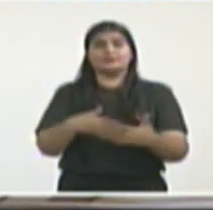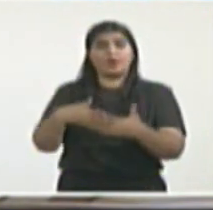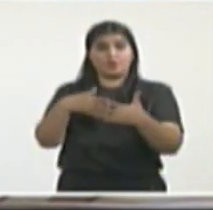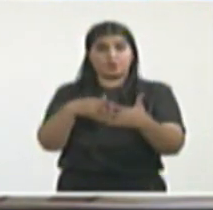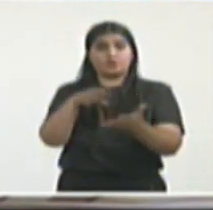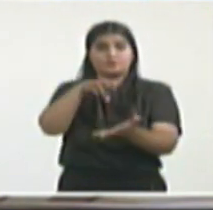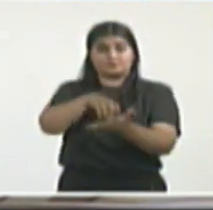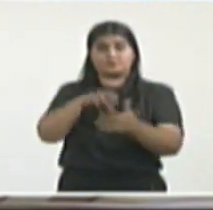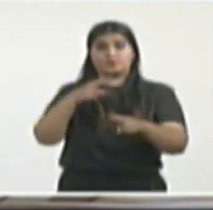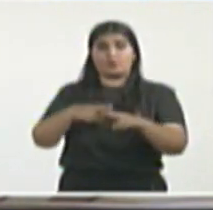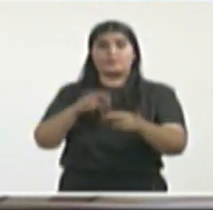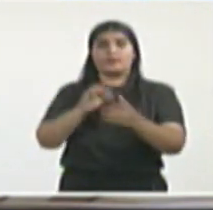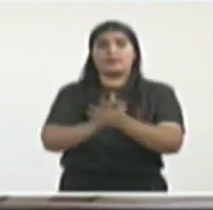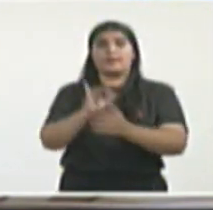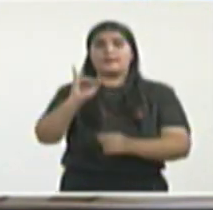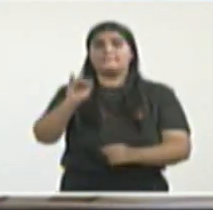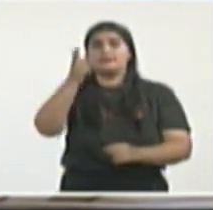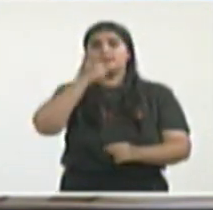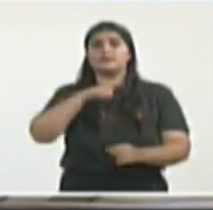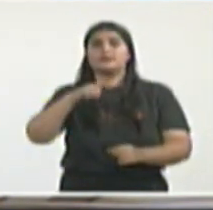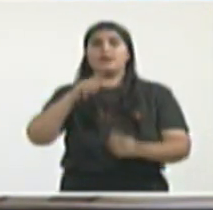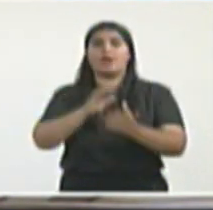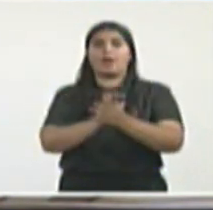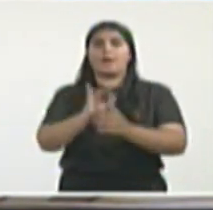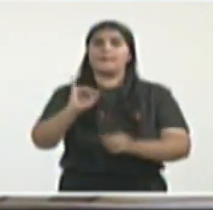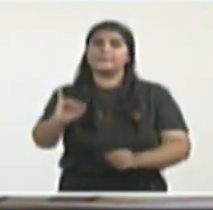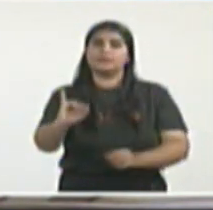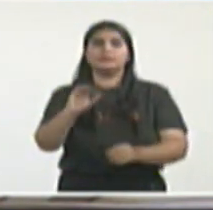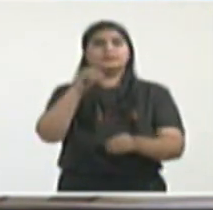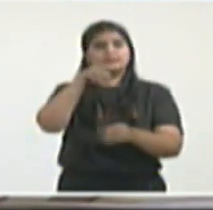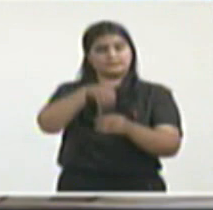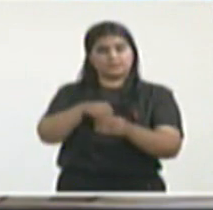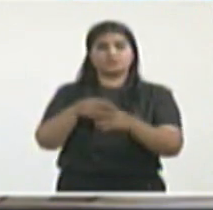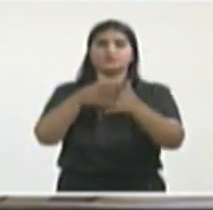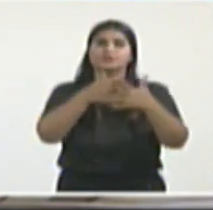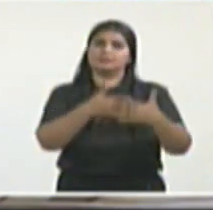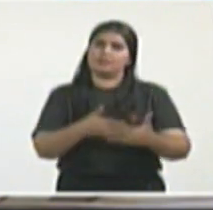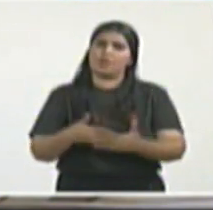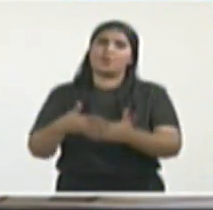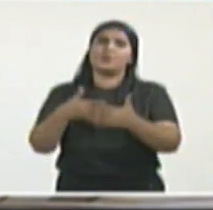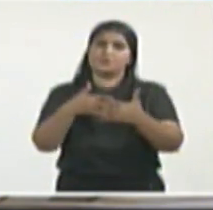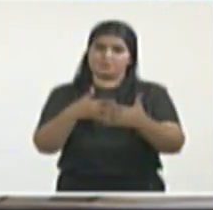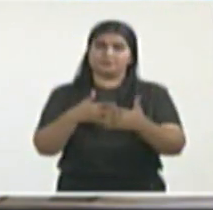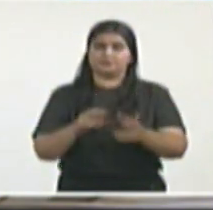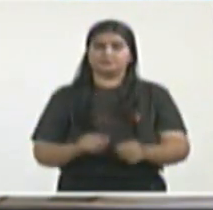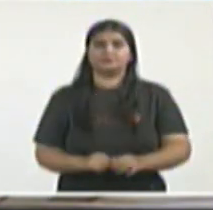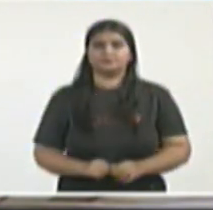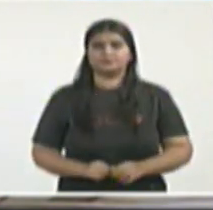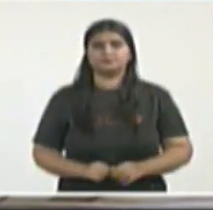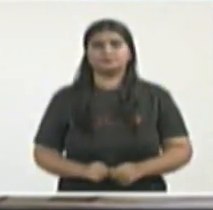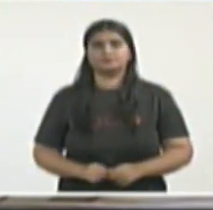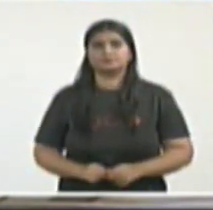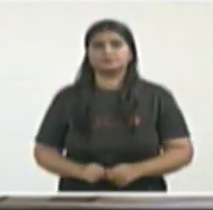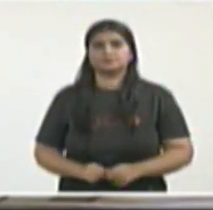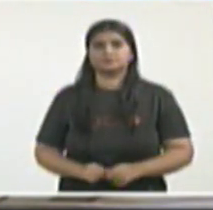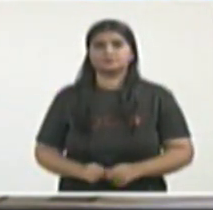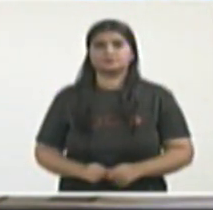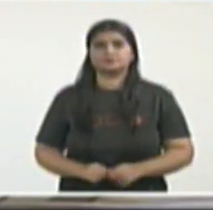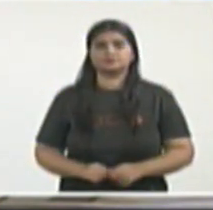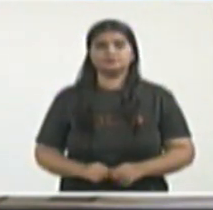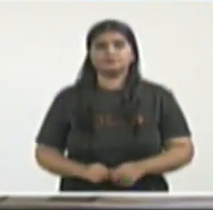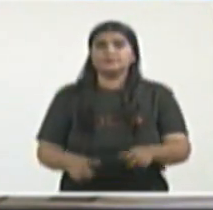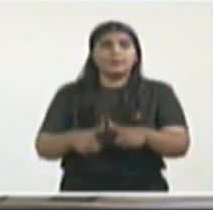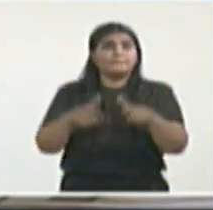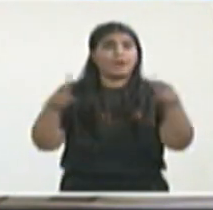esta campaña, ha recibido financiamiento del Departamento de Estado y de